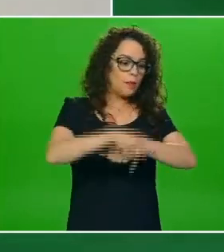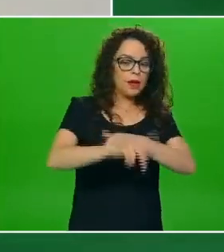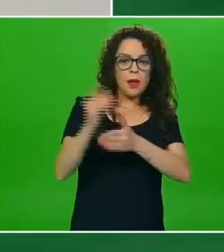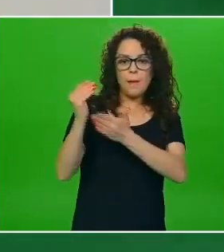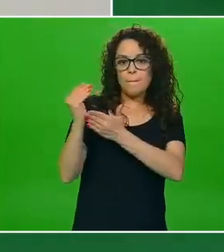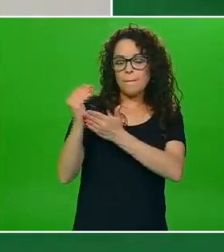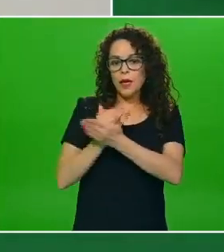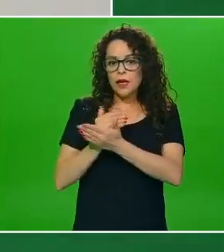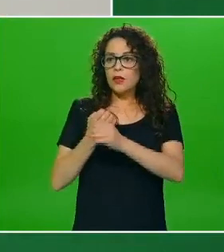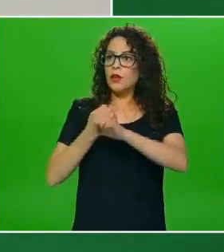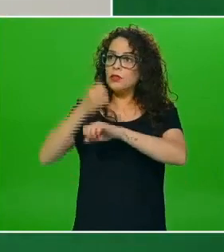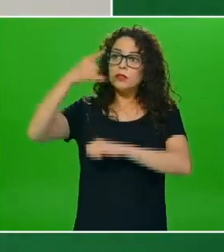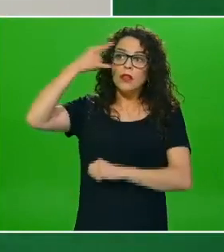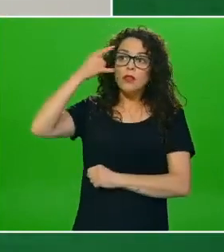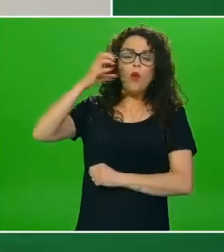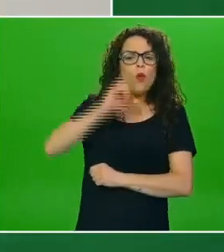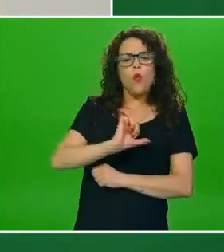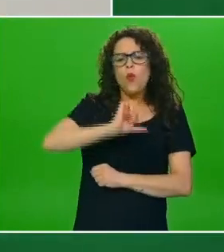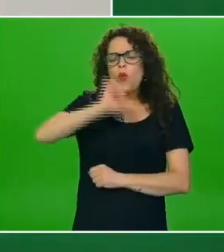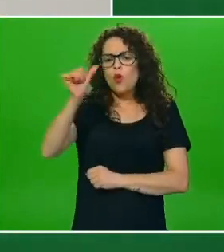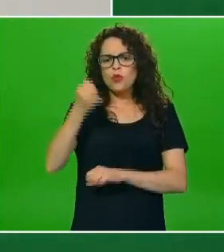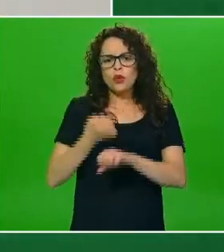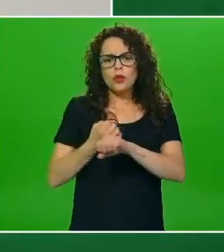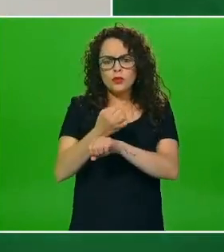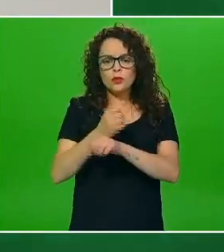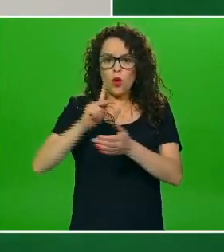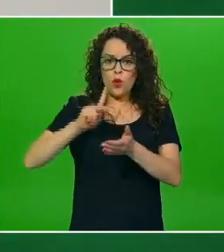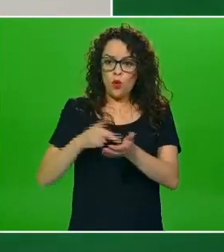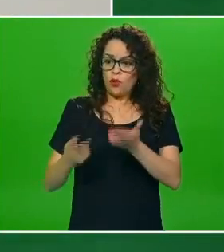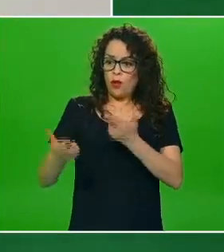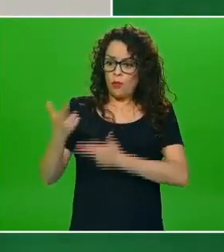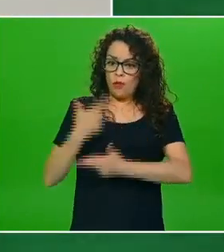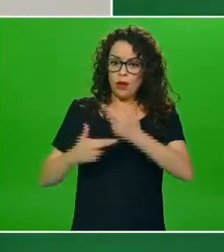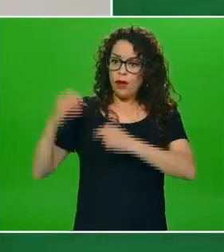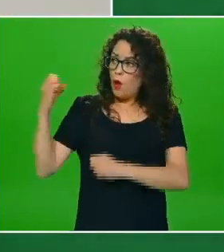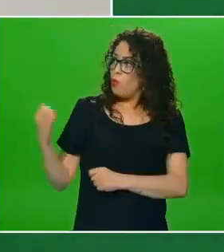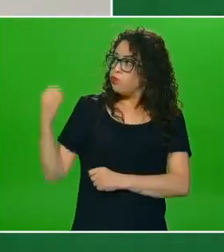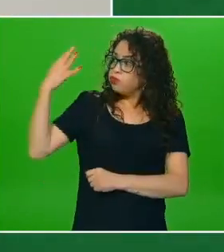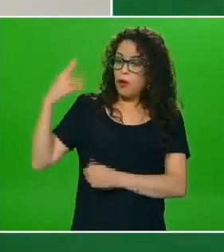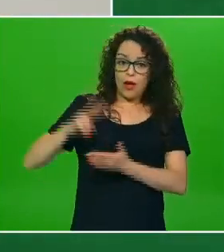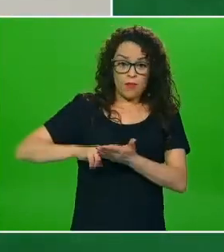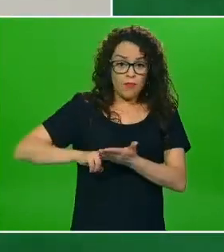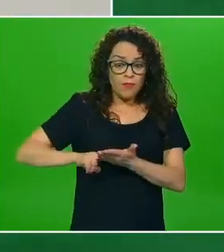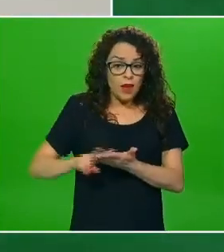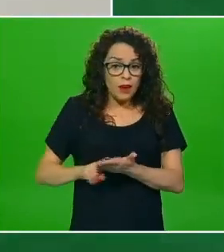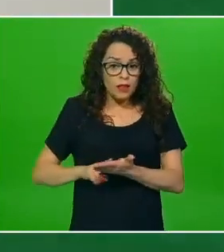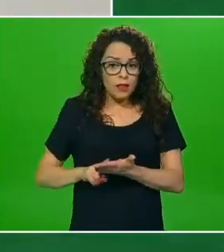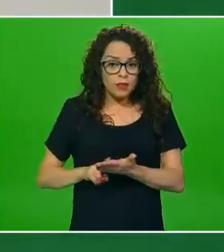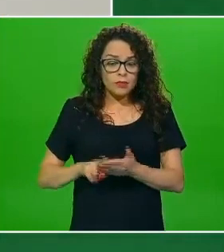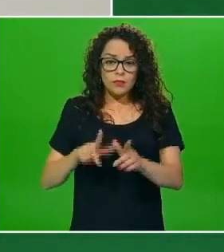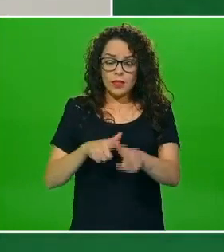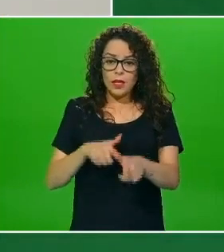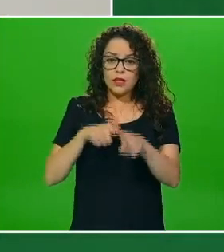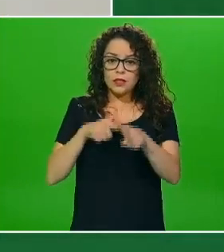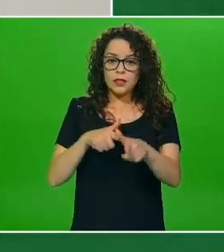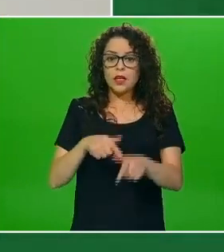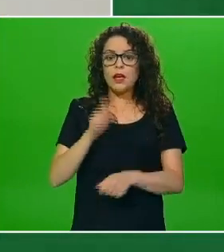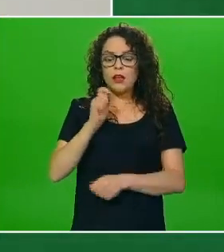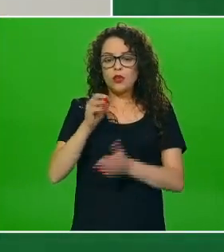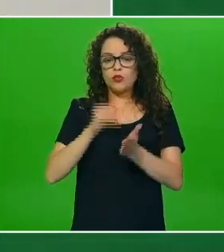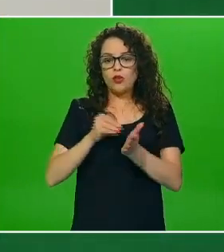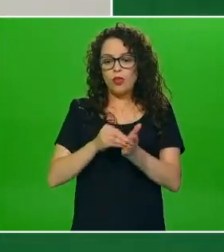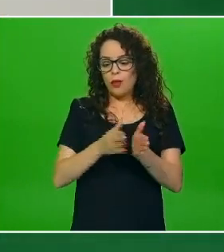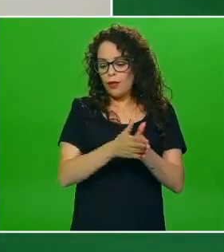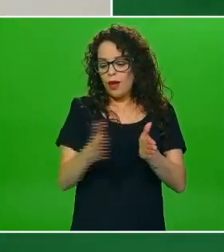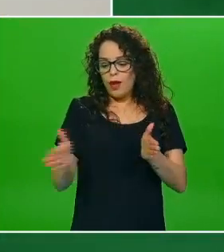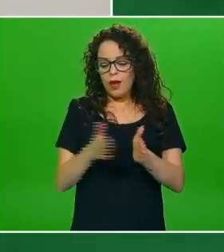Campeche u otras entidades federativas regresan nuevamente al verde y estamos todavía dentro del periodo escolar pues entonces de